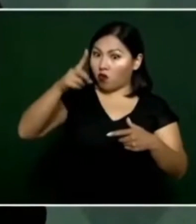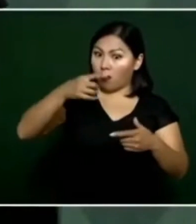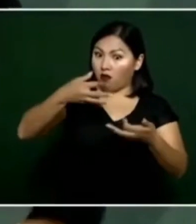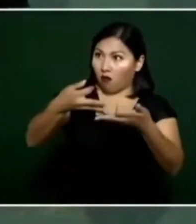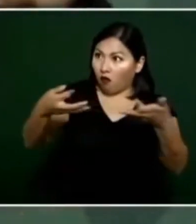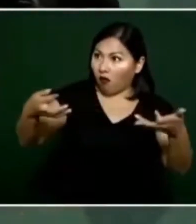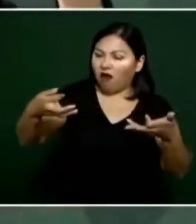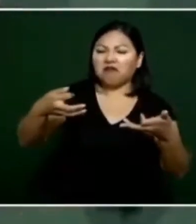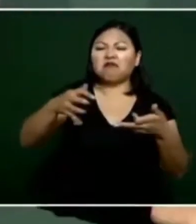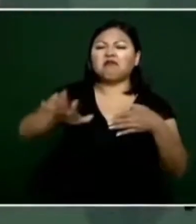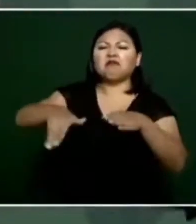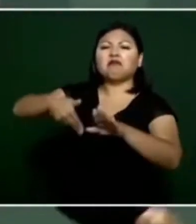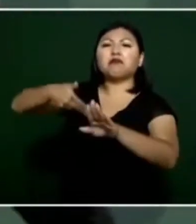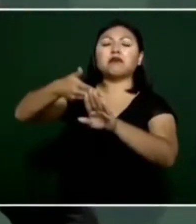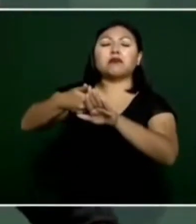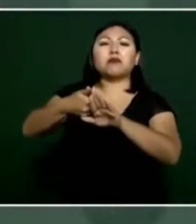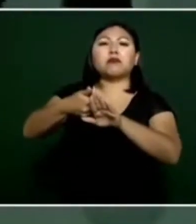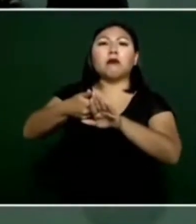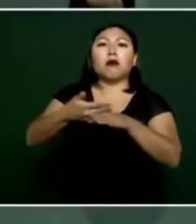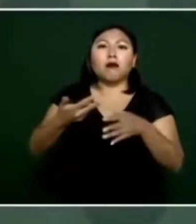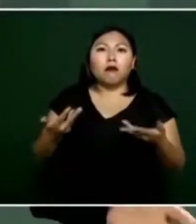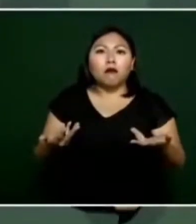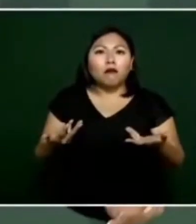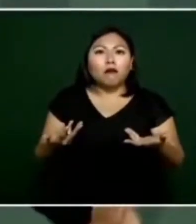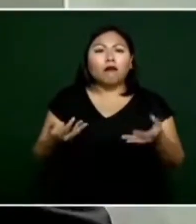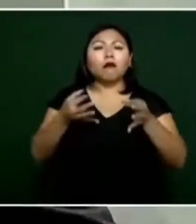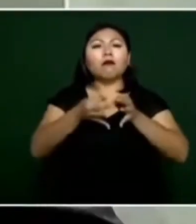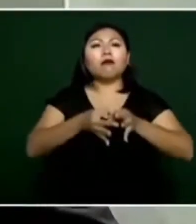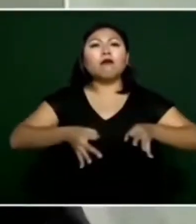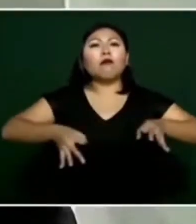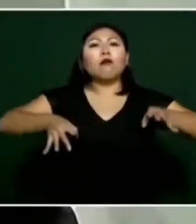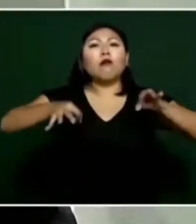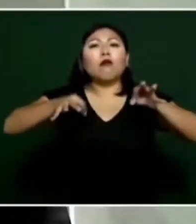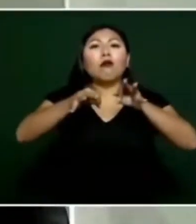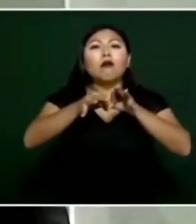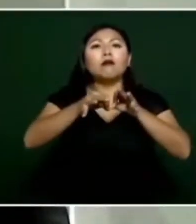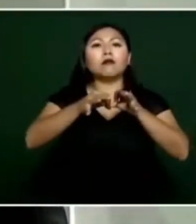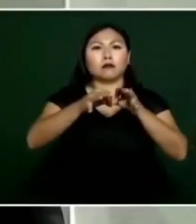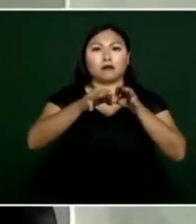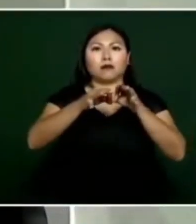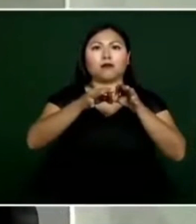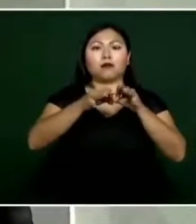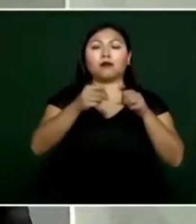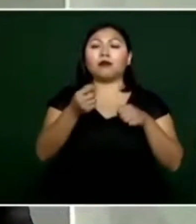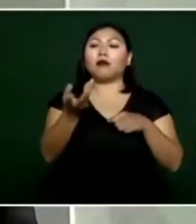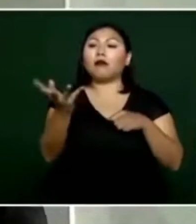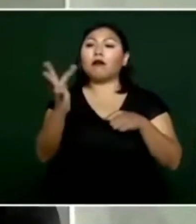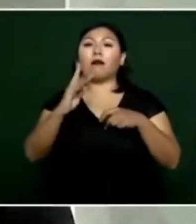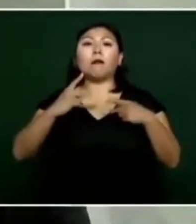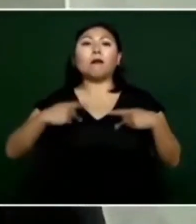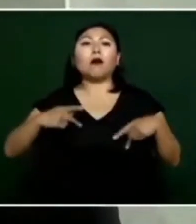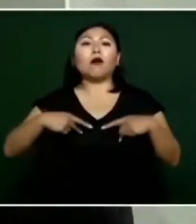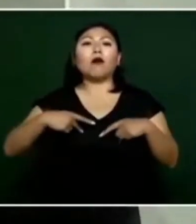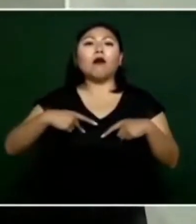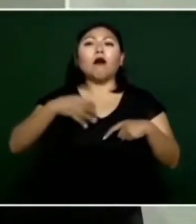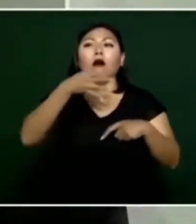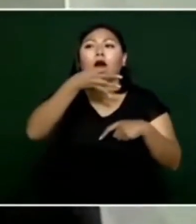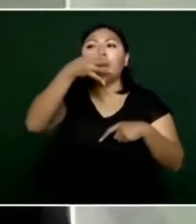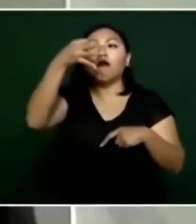nada más informar, es que por eso se imponen